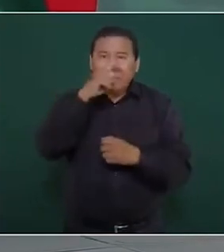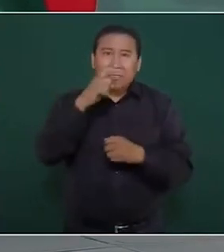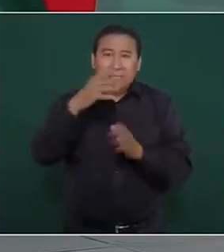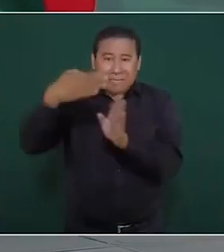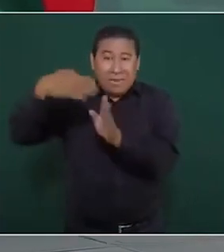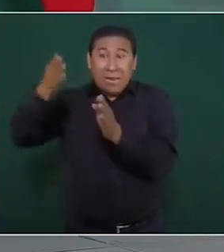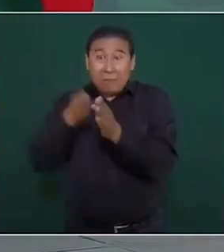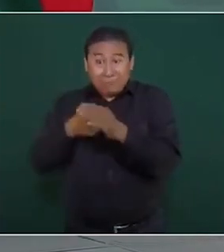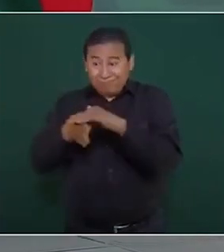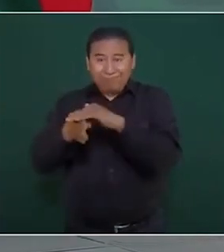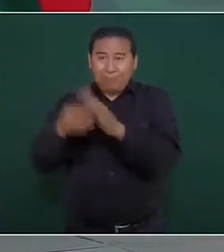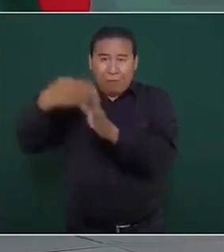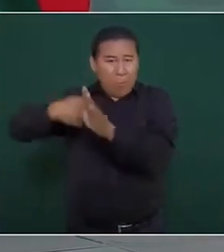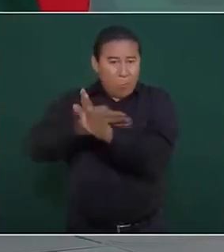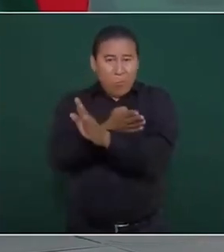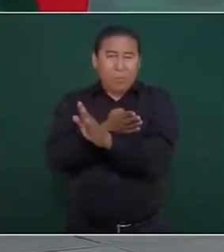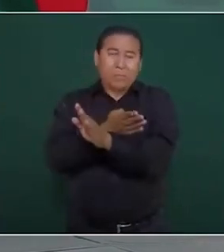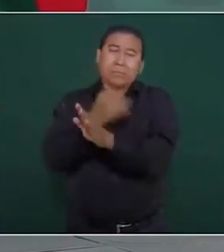periferia,